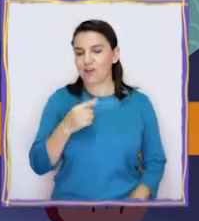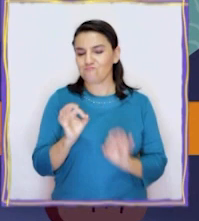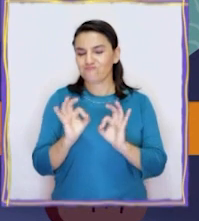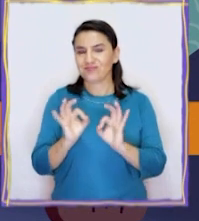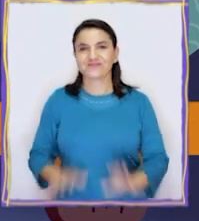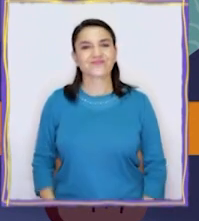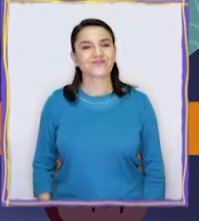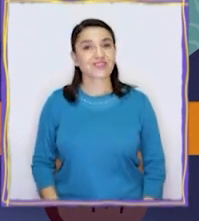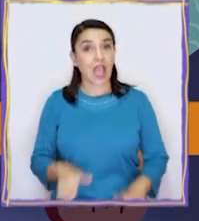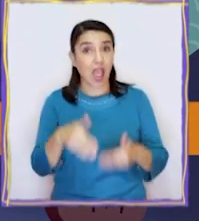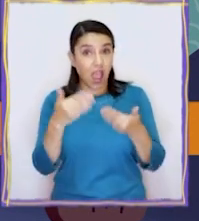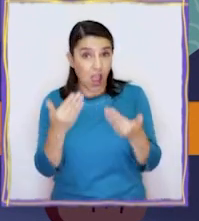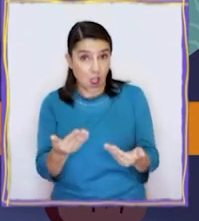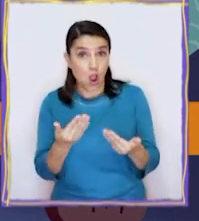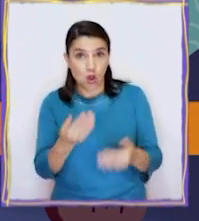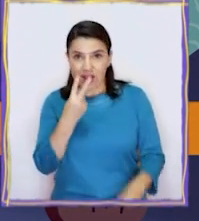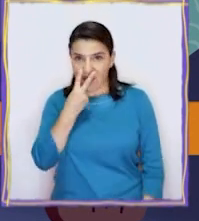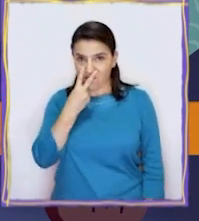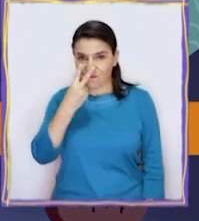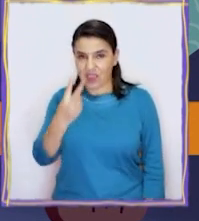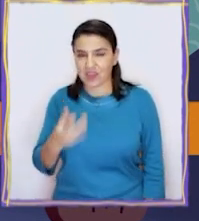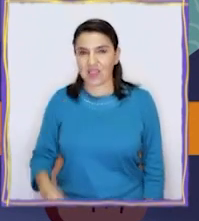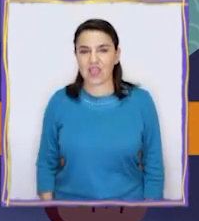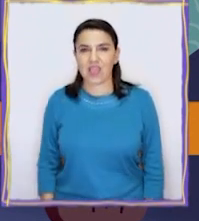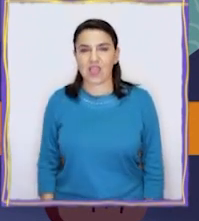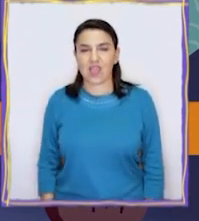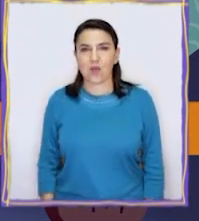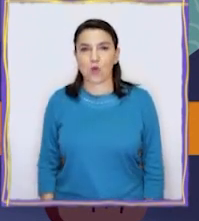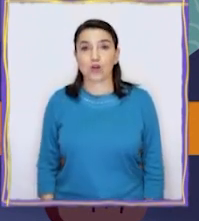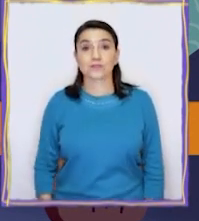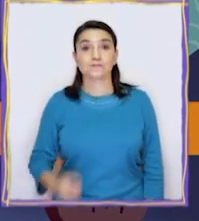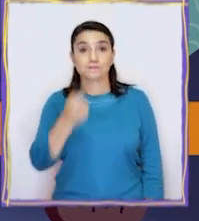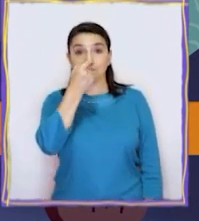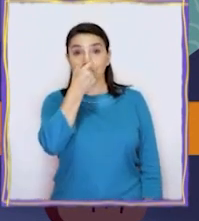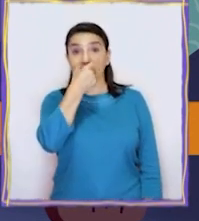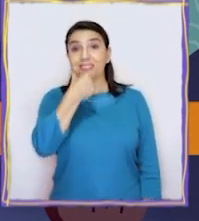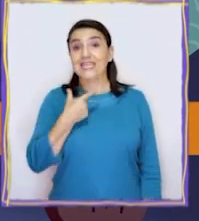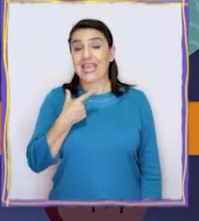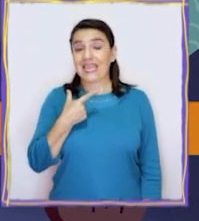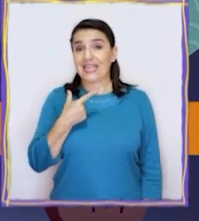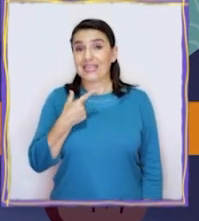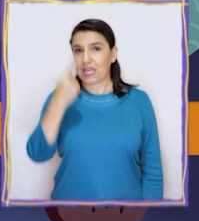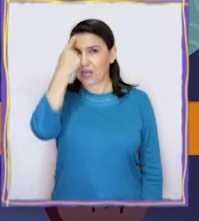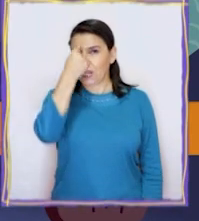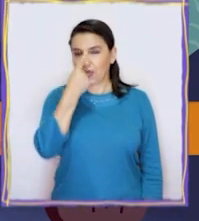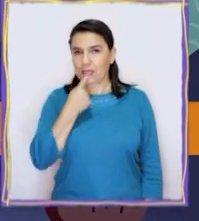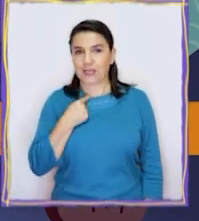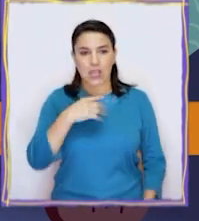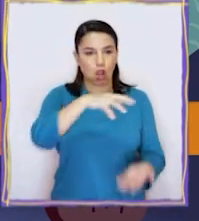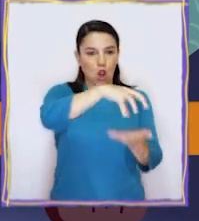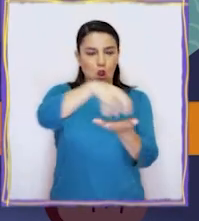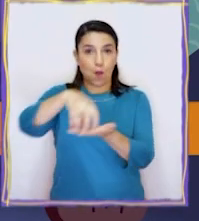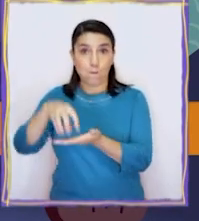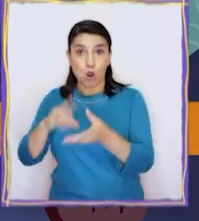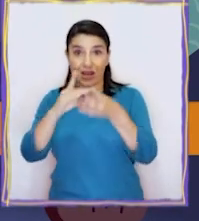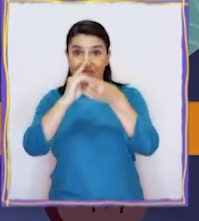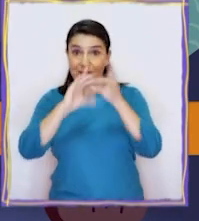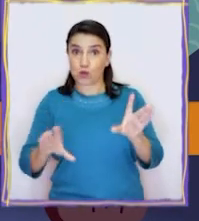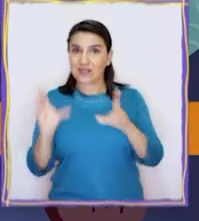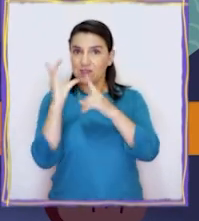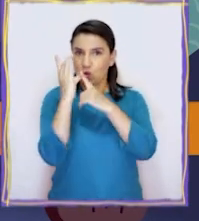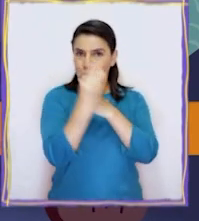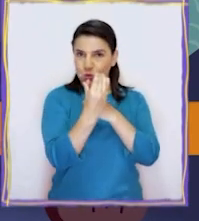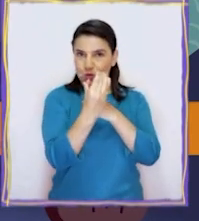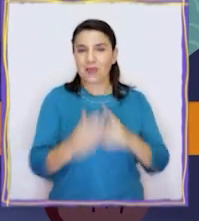supuesto. Ahora veremos el recorrido de Chester el griego por las polis, la democracia